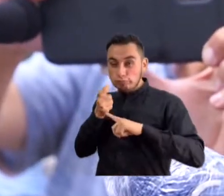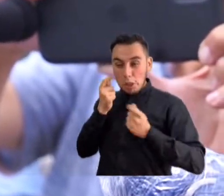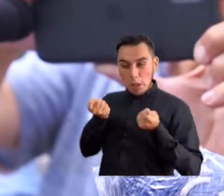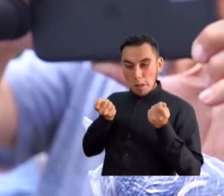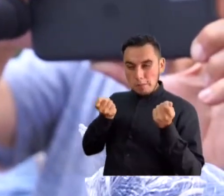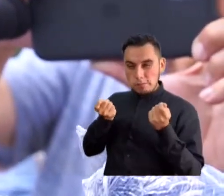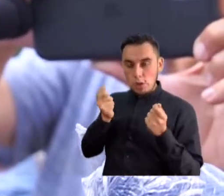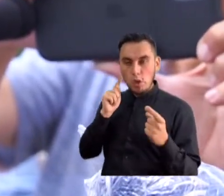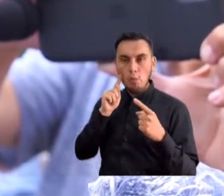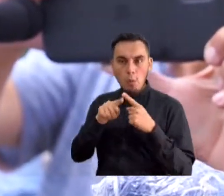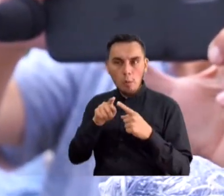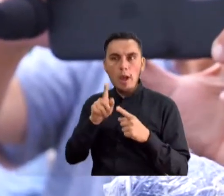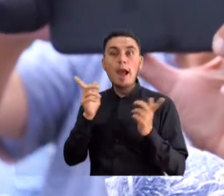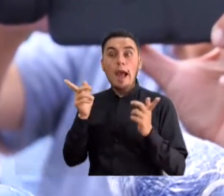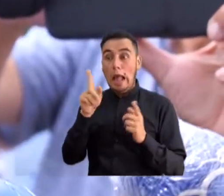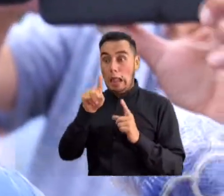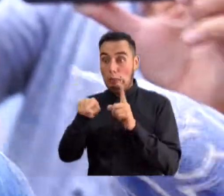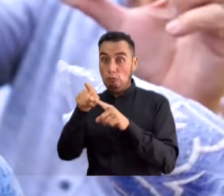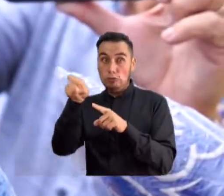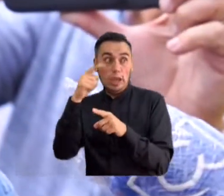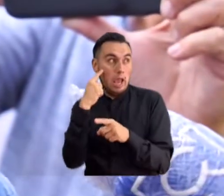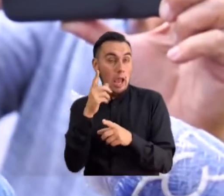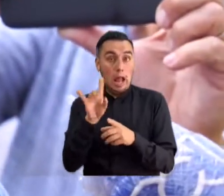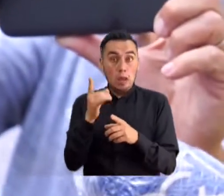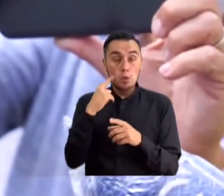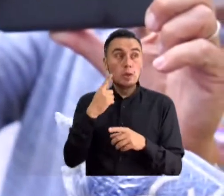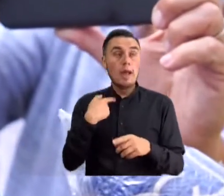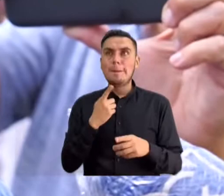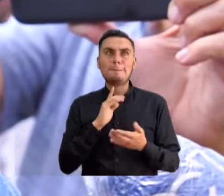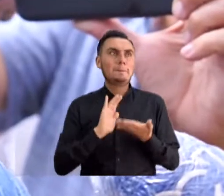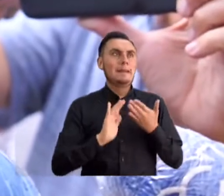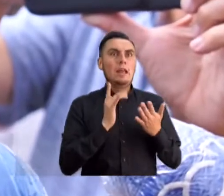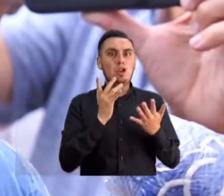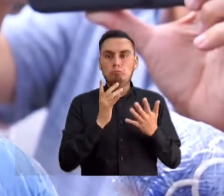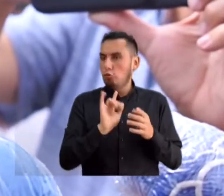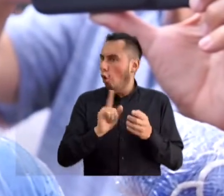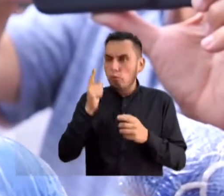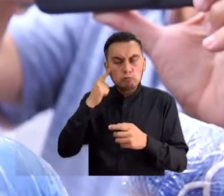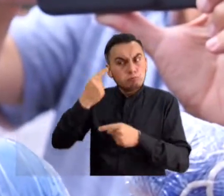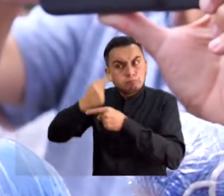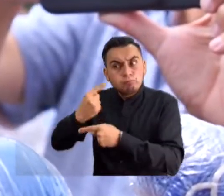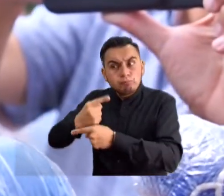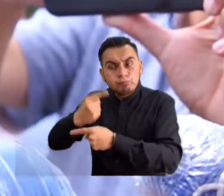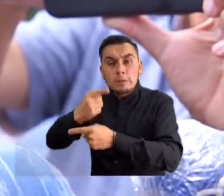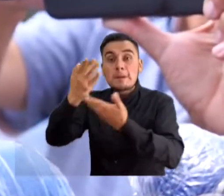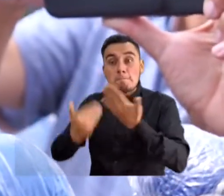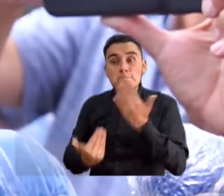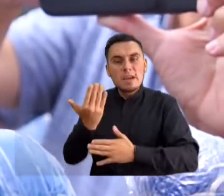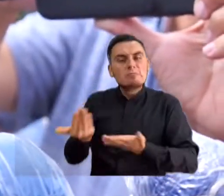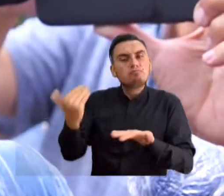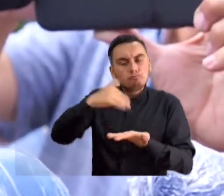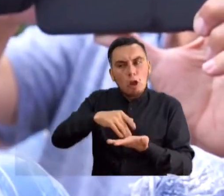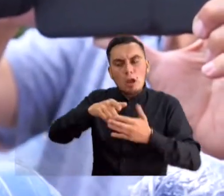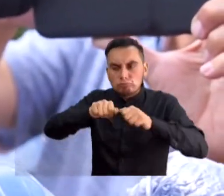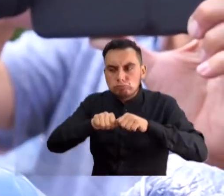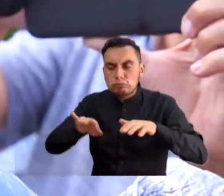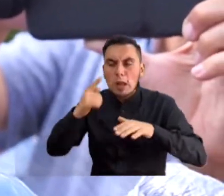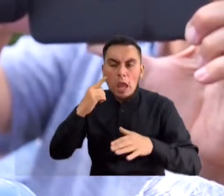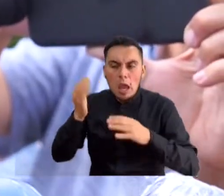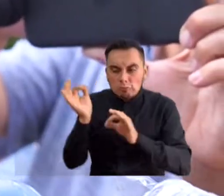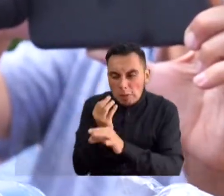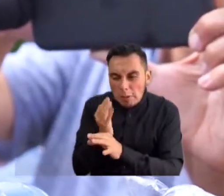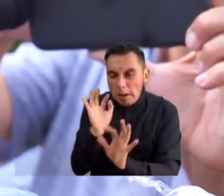concomitante para que no puedan sacar más excusas y definitivamente esto empiece realmente